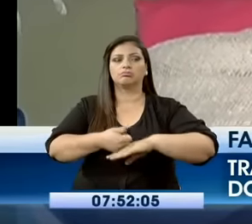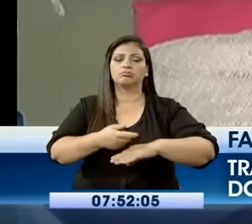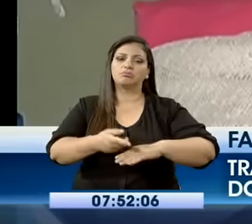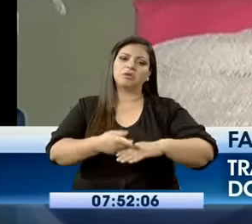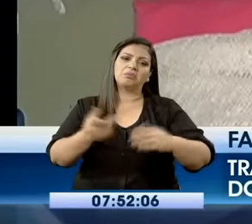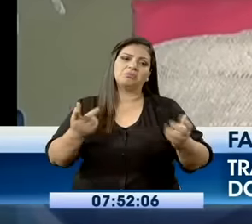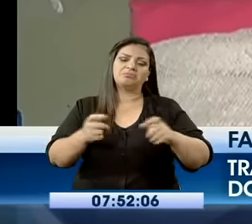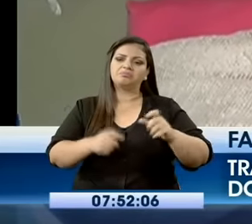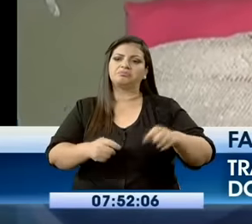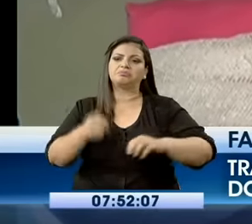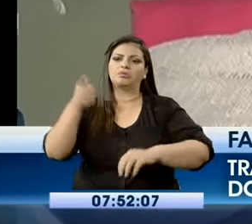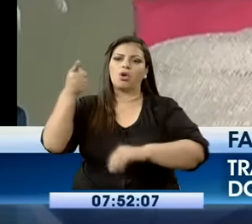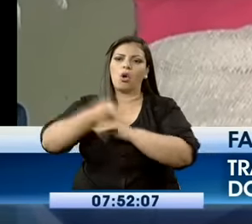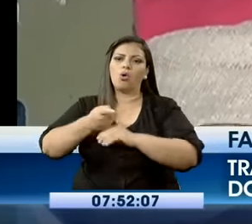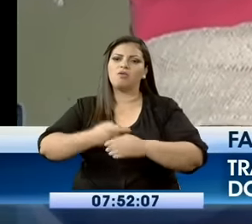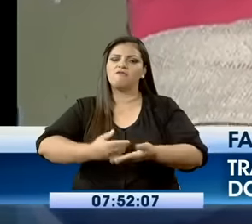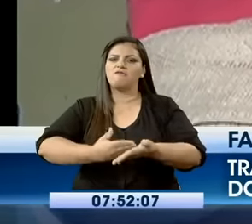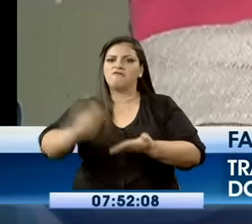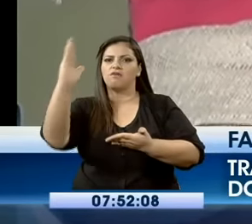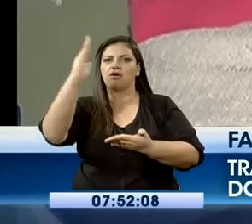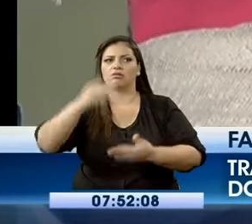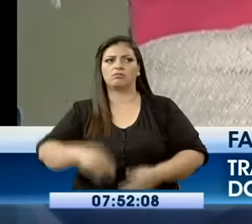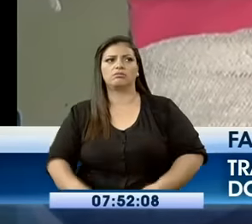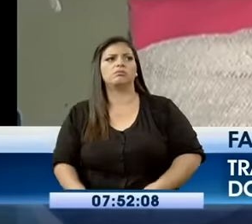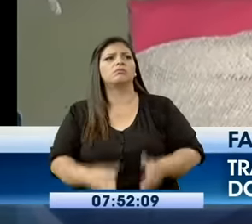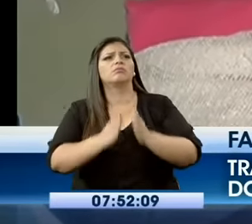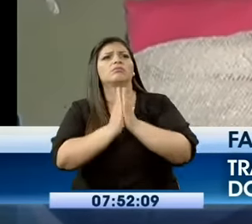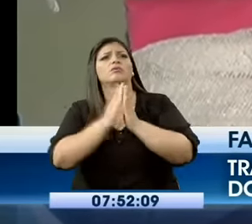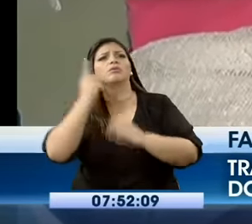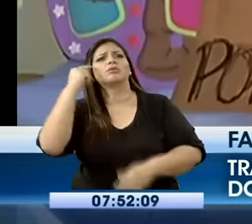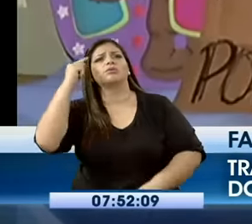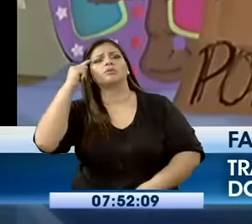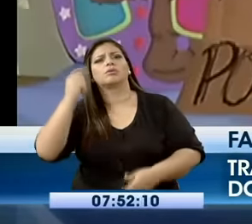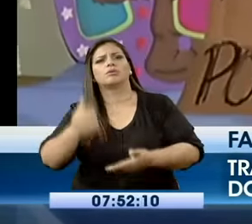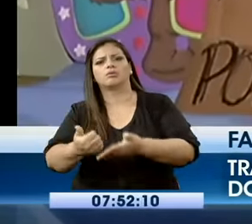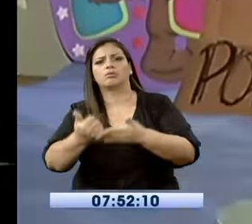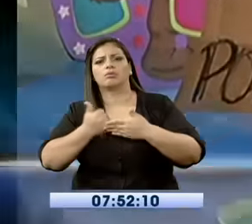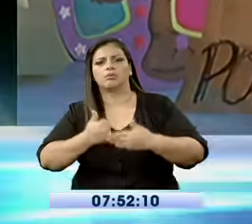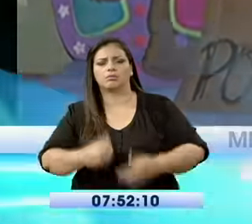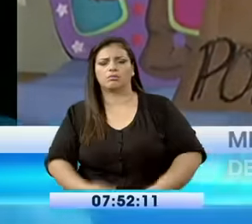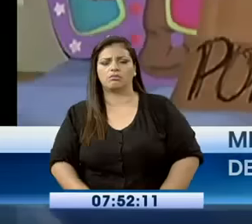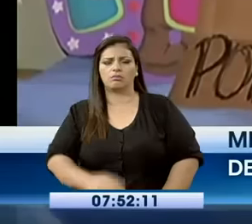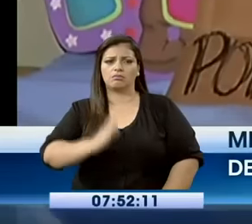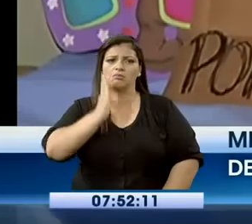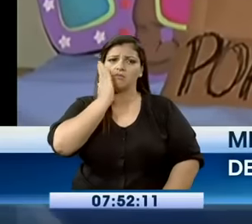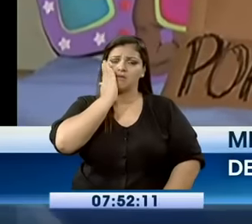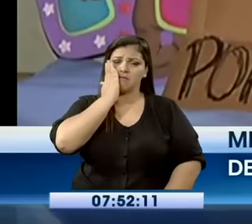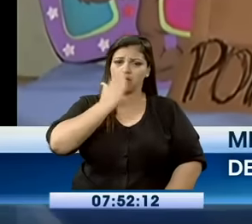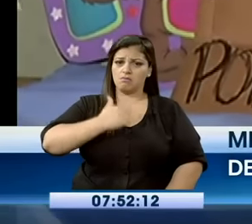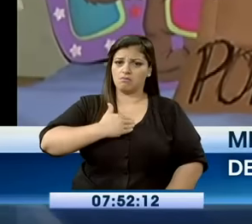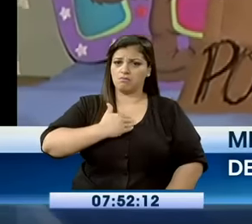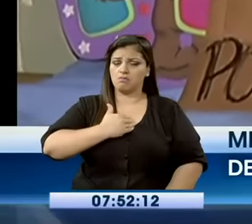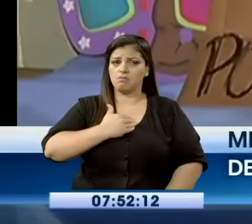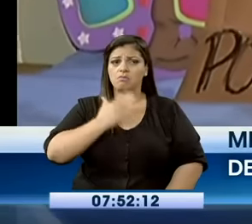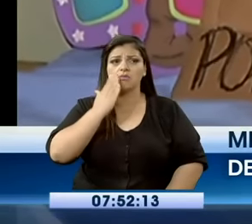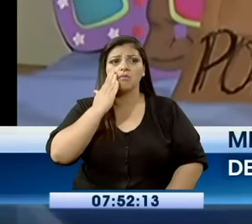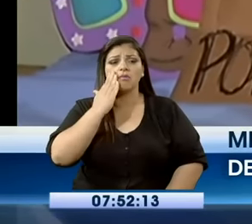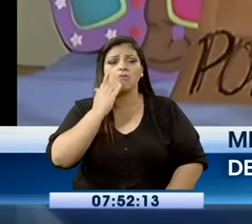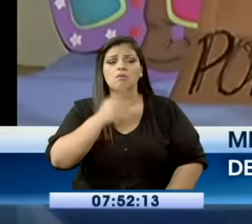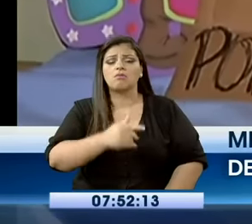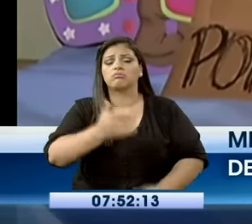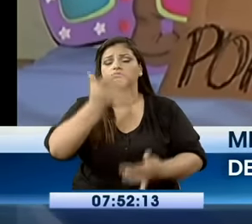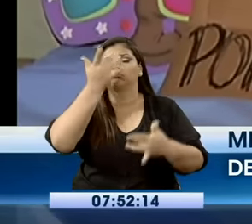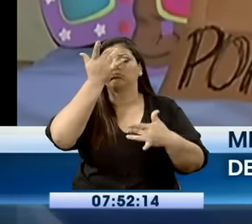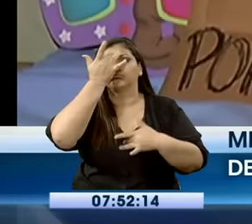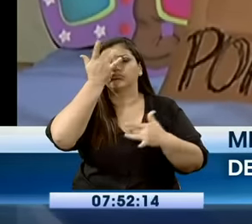no sé a quién, porque mi mamá también está mal. Mi mamá en estos momentos no está. Y yo también estoy mal, mis hijos, porque